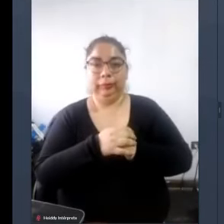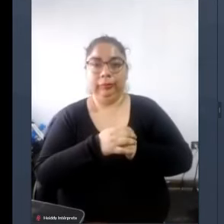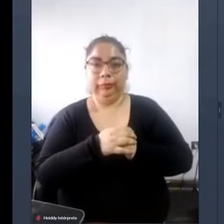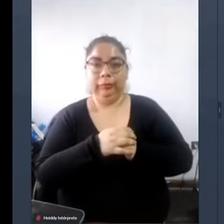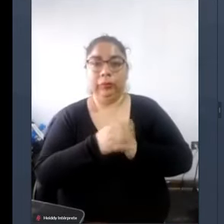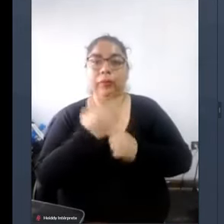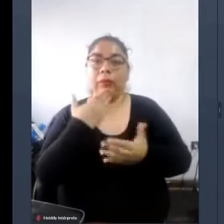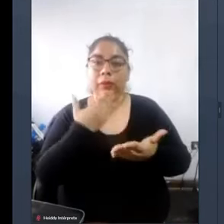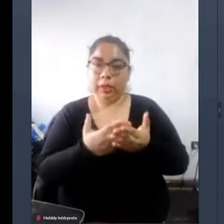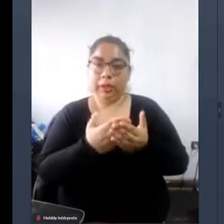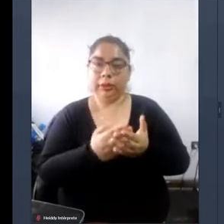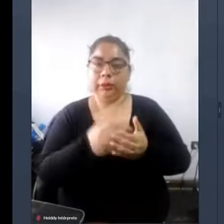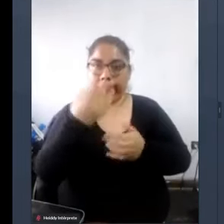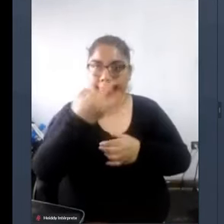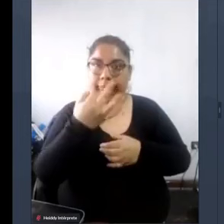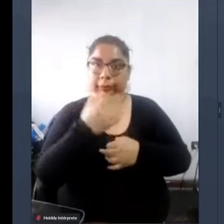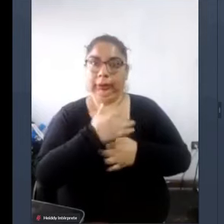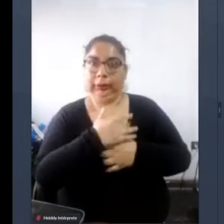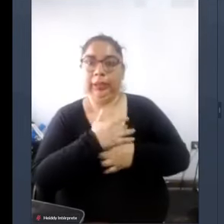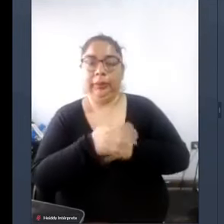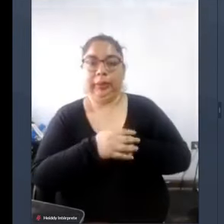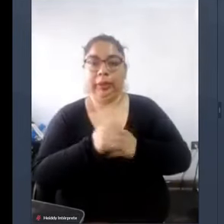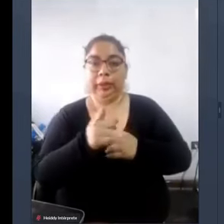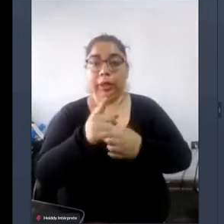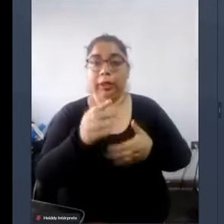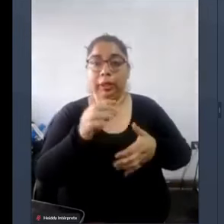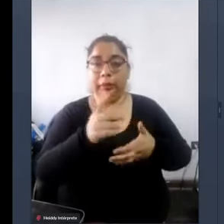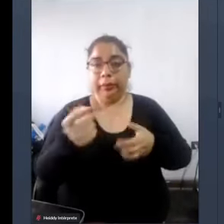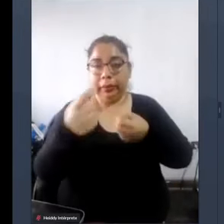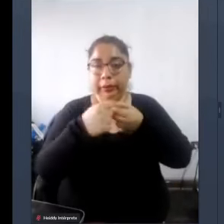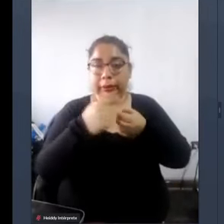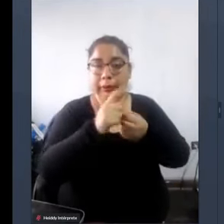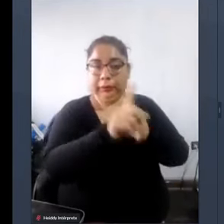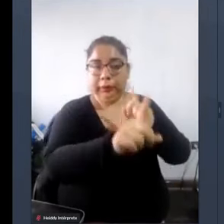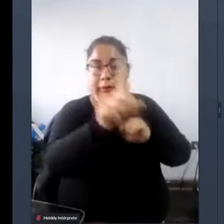agradezco sinceramente la participación de tan